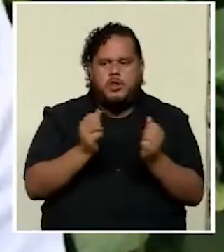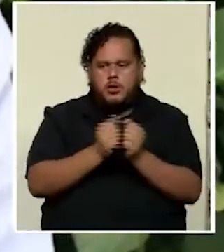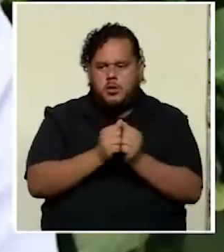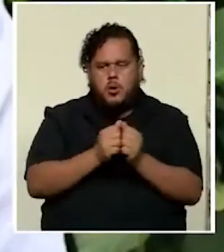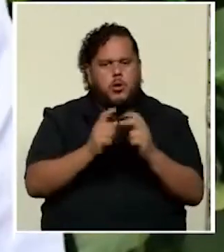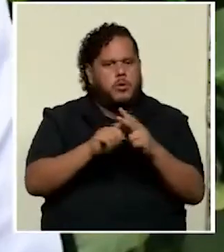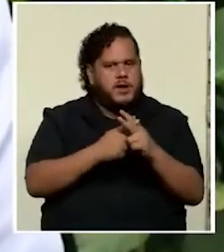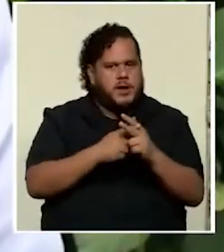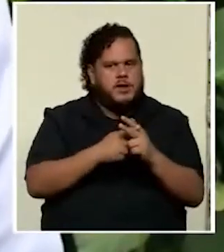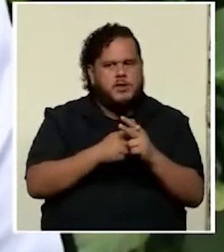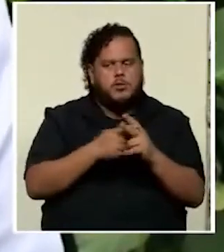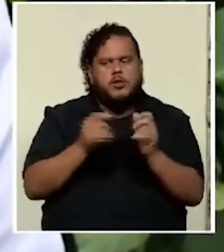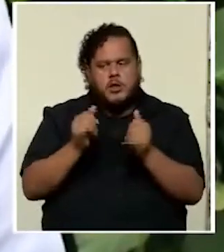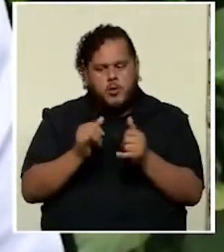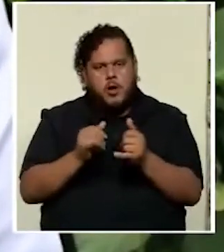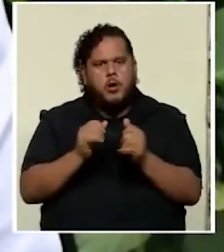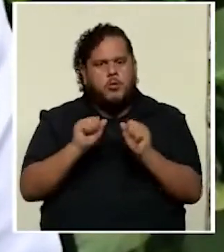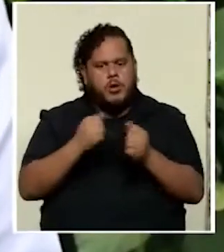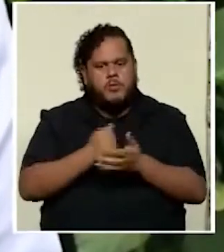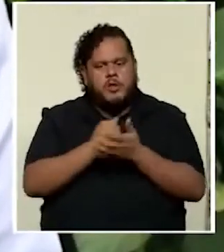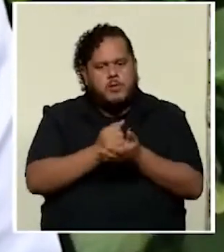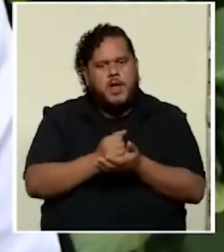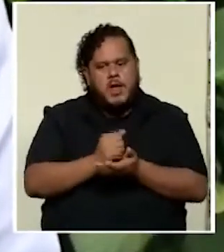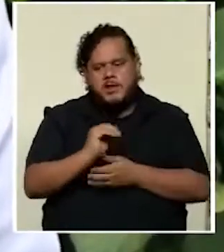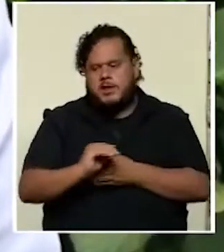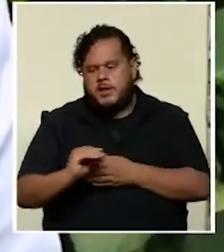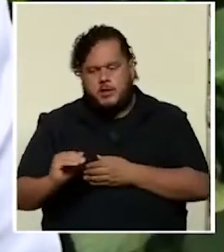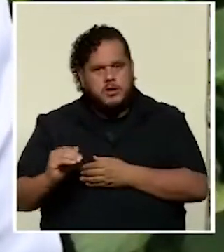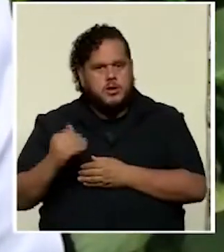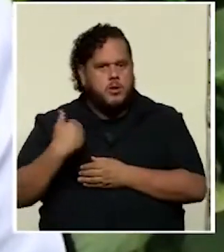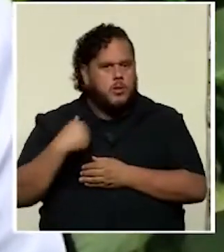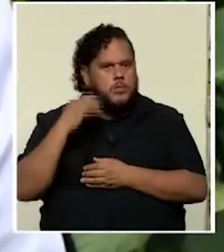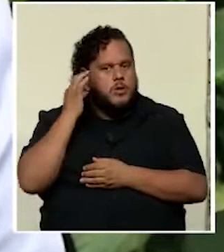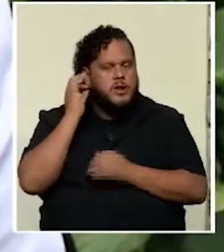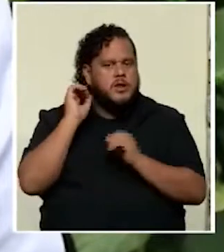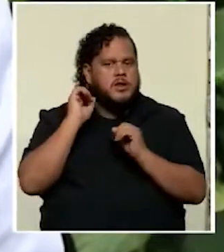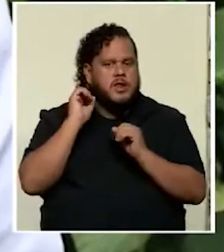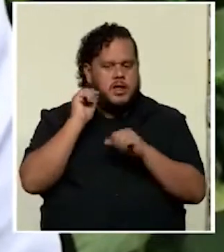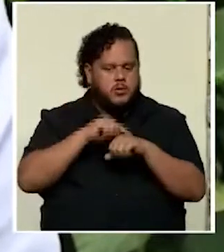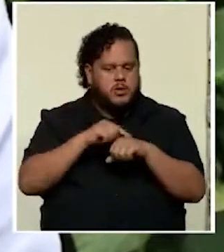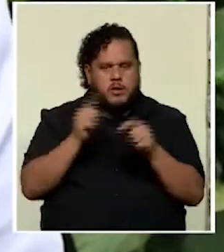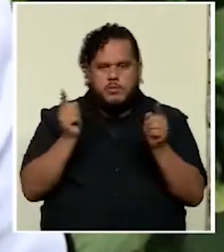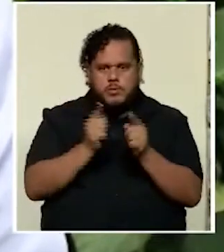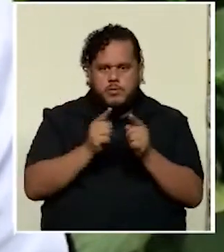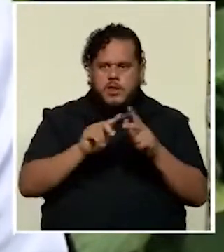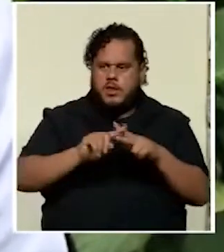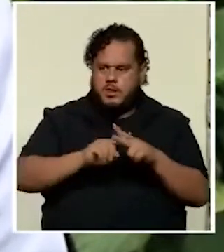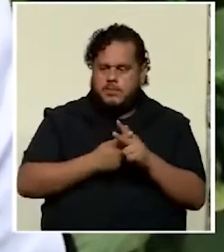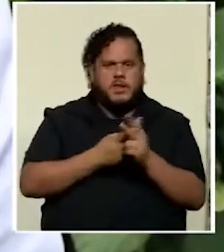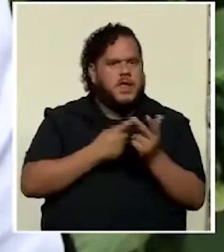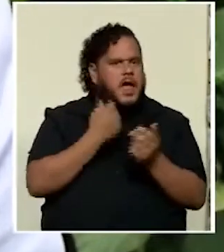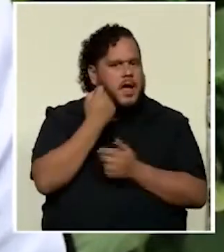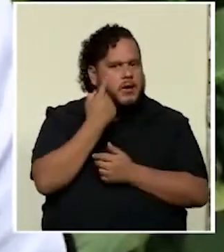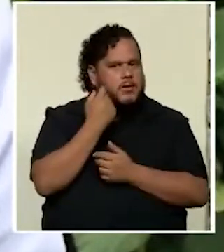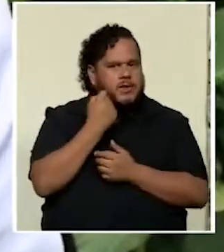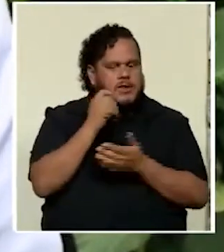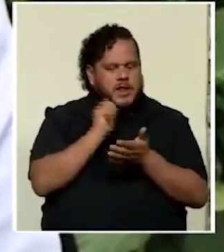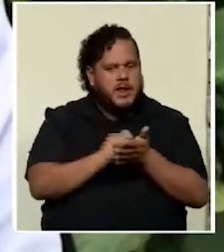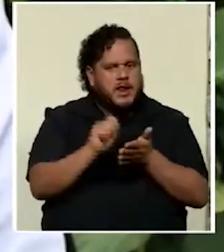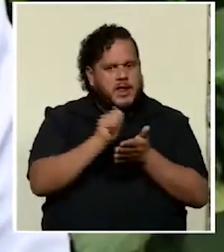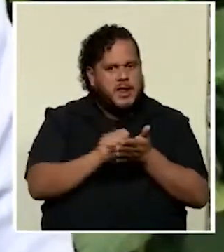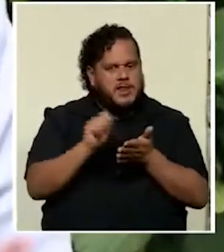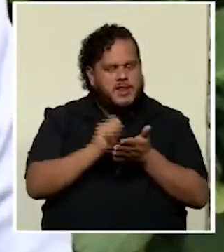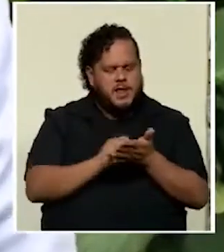podamos ayudar a que los niños y las niñas en un tiempo lo más corto posible comiencen a comprender textos